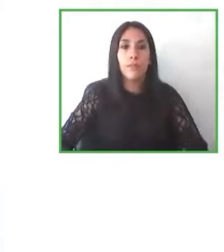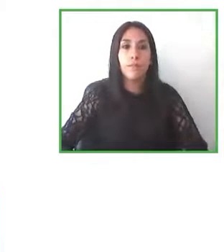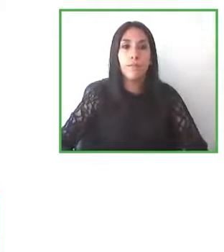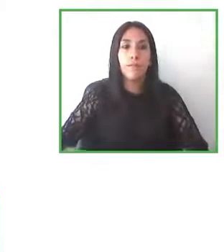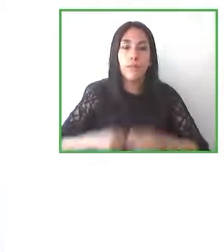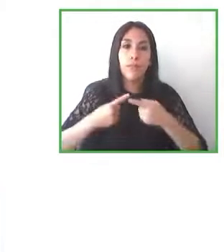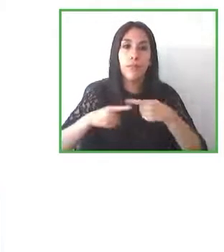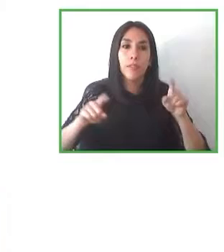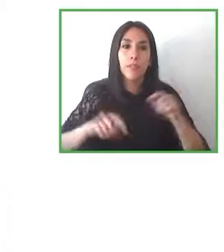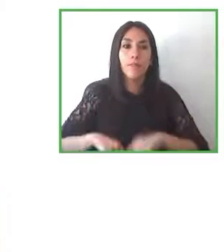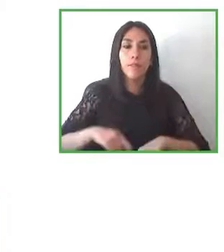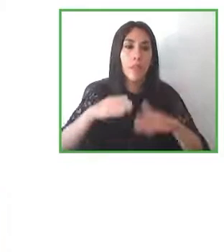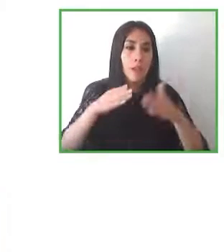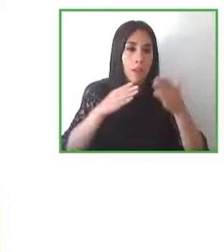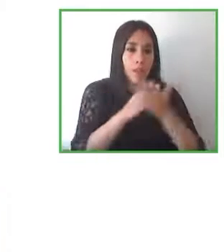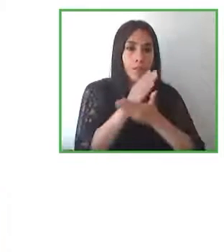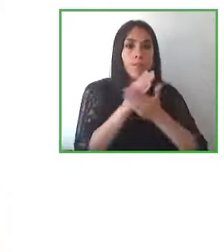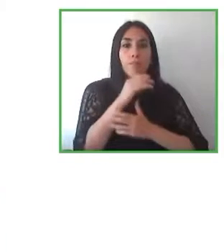accesibilidad en otro